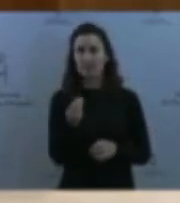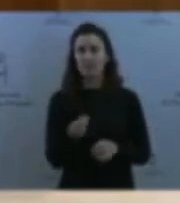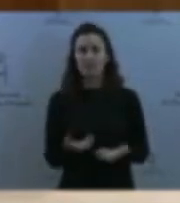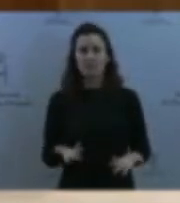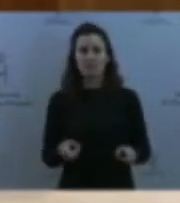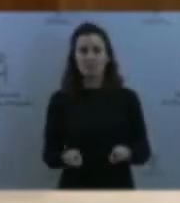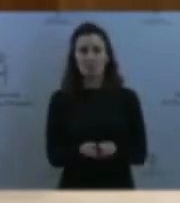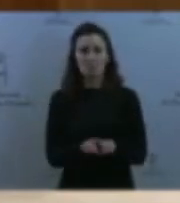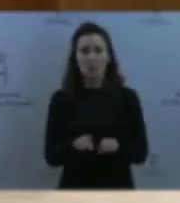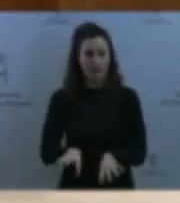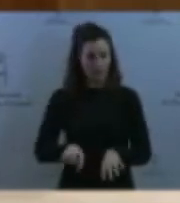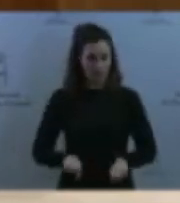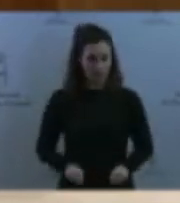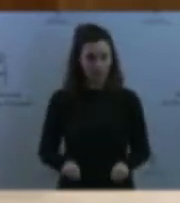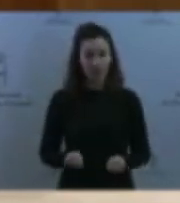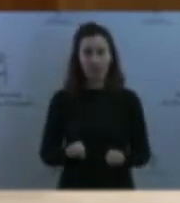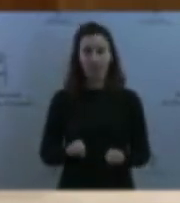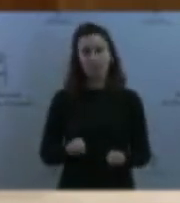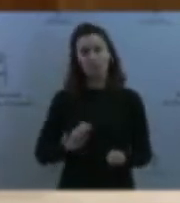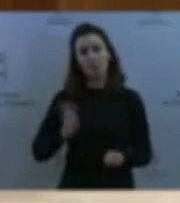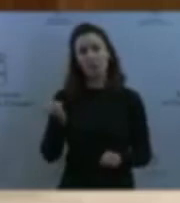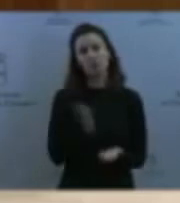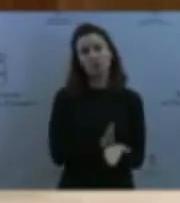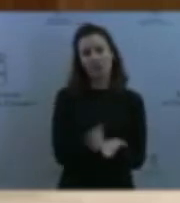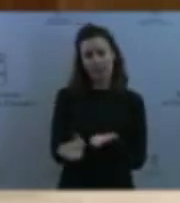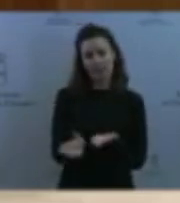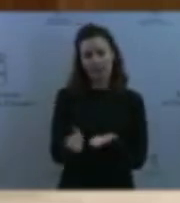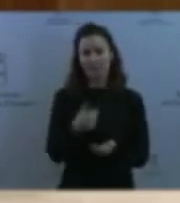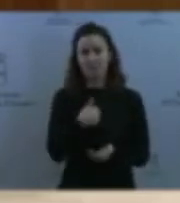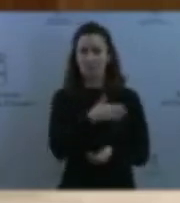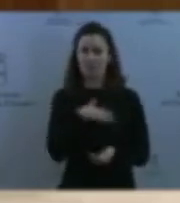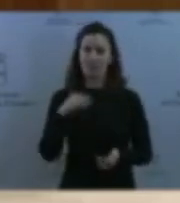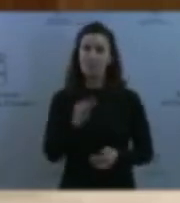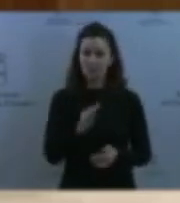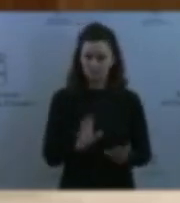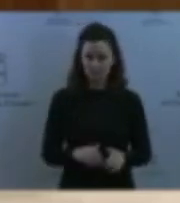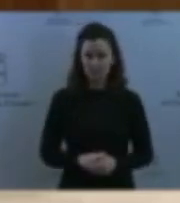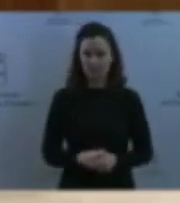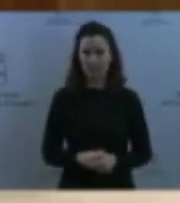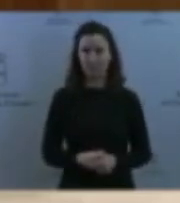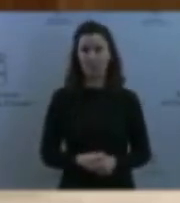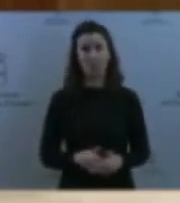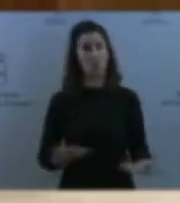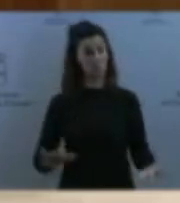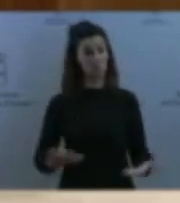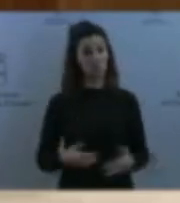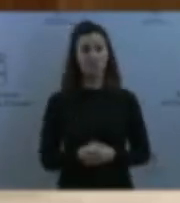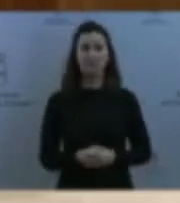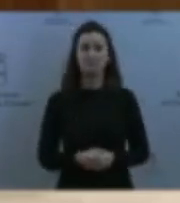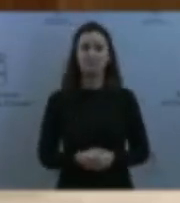Y quiero preguntarle también porque las diferencias en cuestión de centros públicos y privados